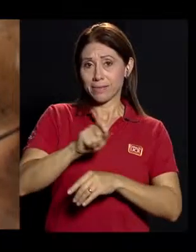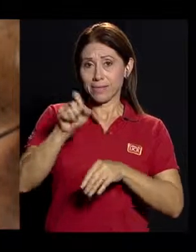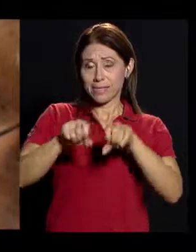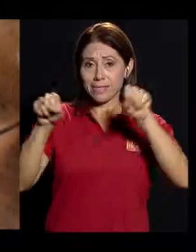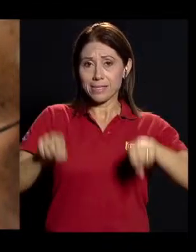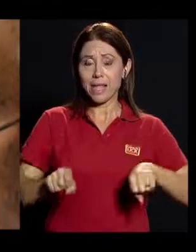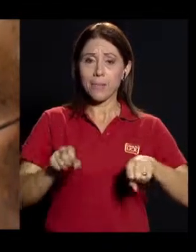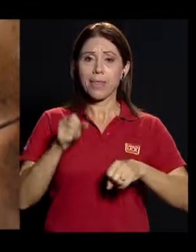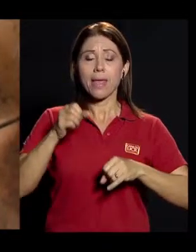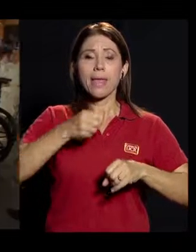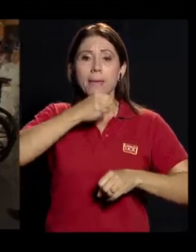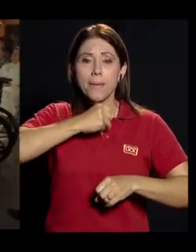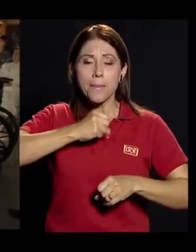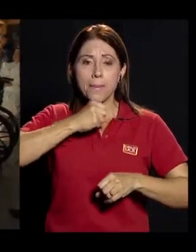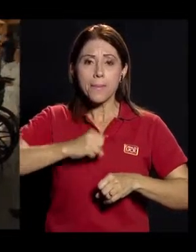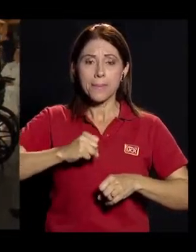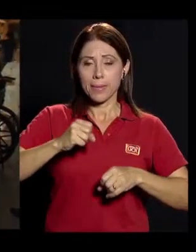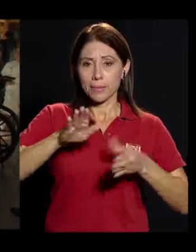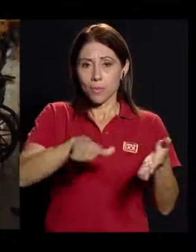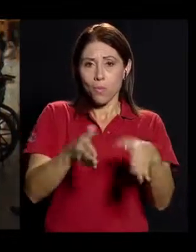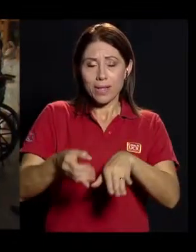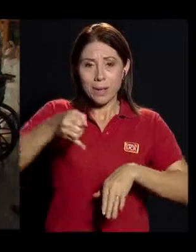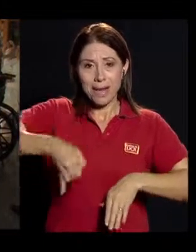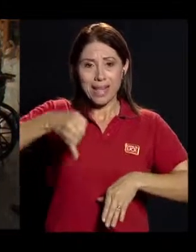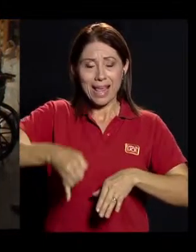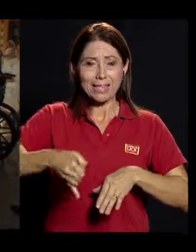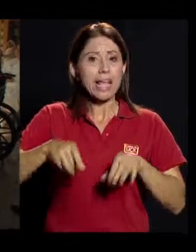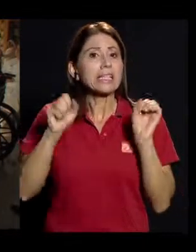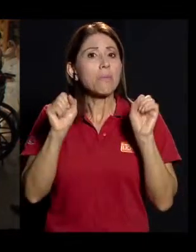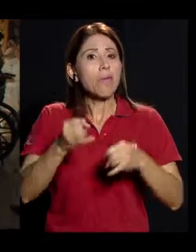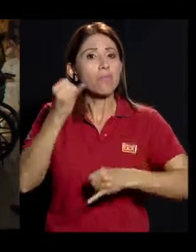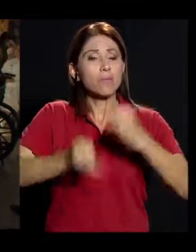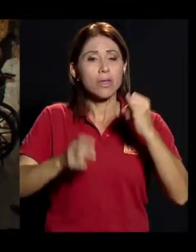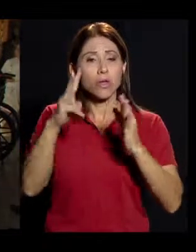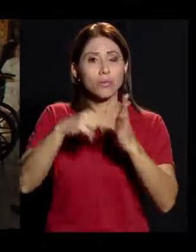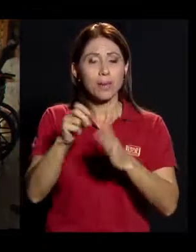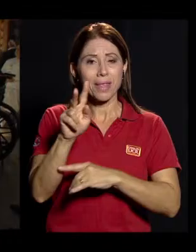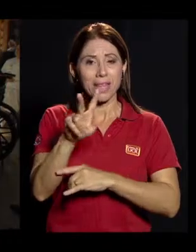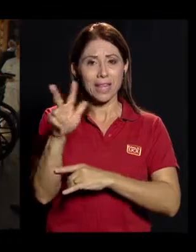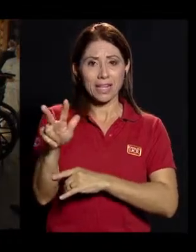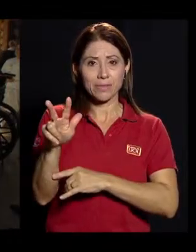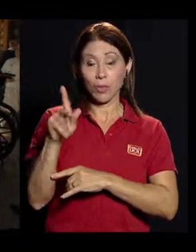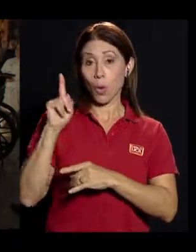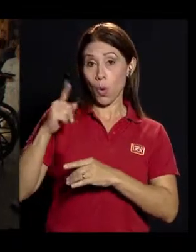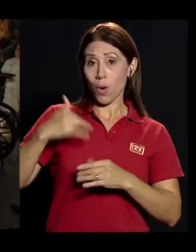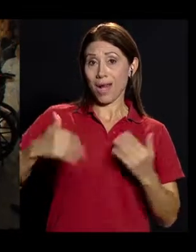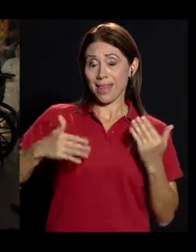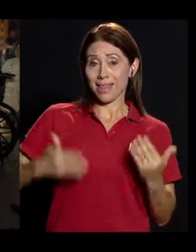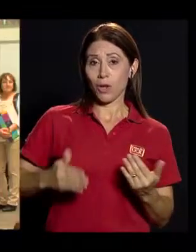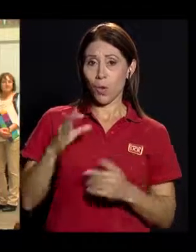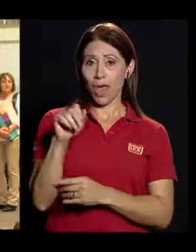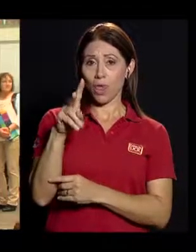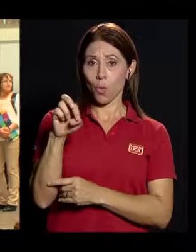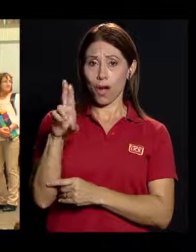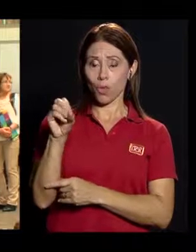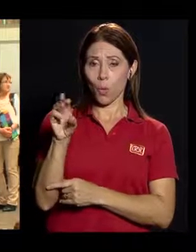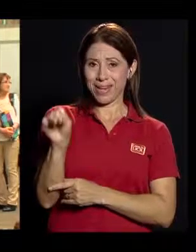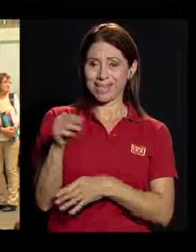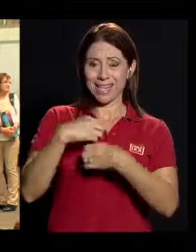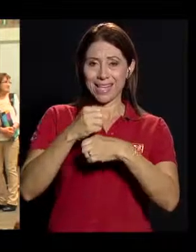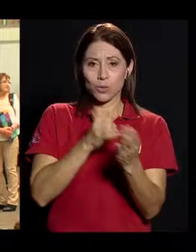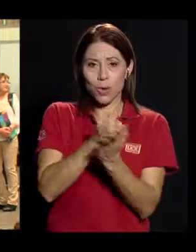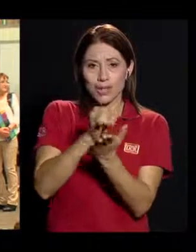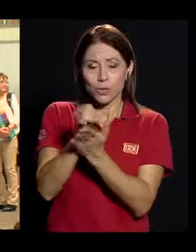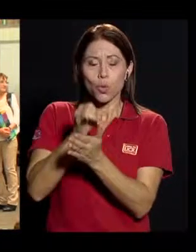riesgo de agotarse a partir del 2023. El actuario argentino, Eduardo Melinsky, realizó el estudio, bajo una contratación